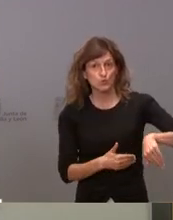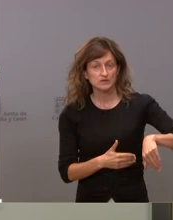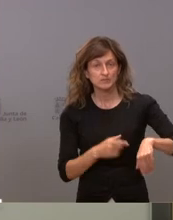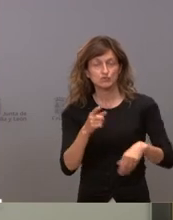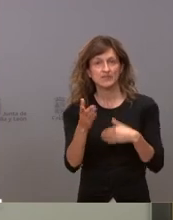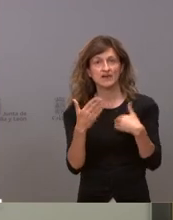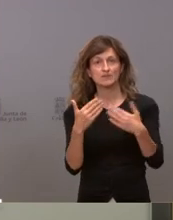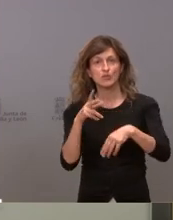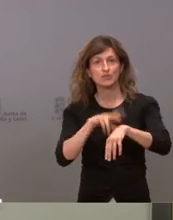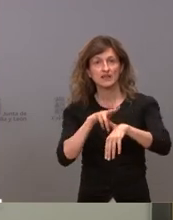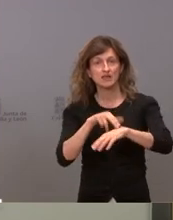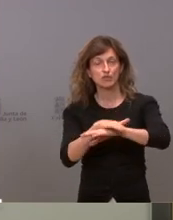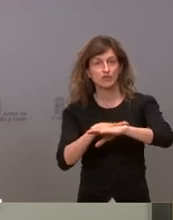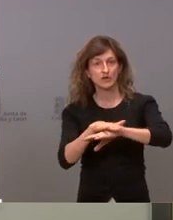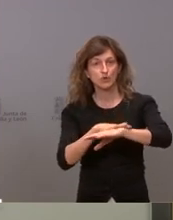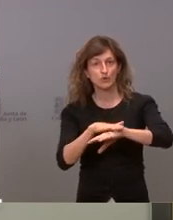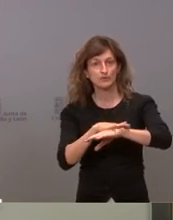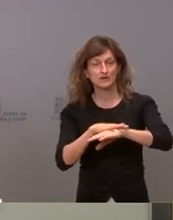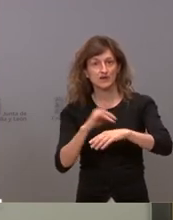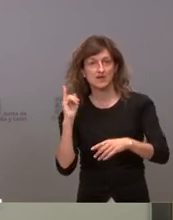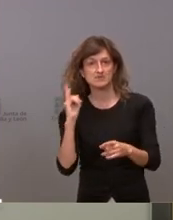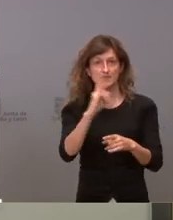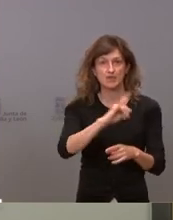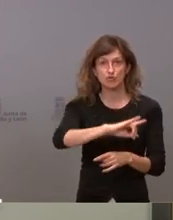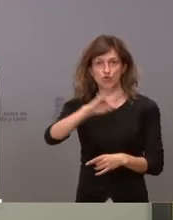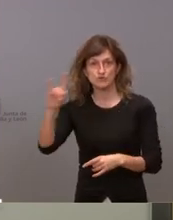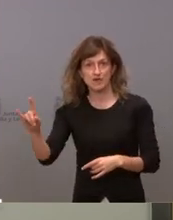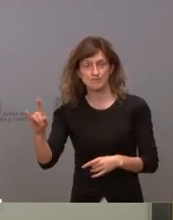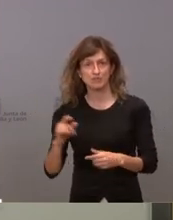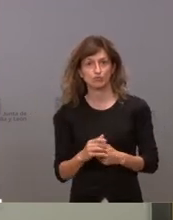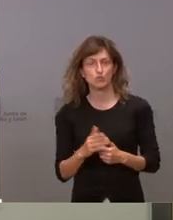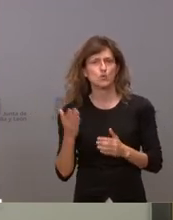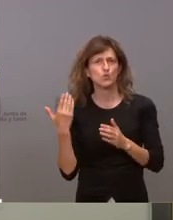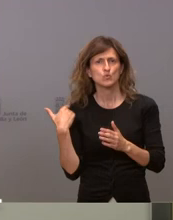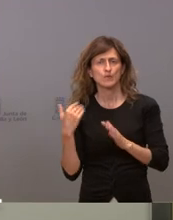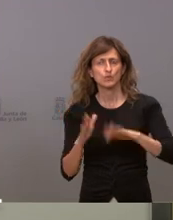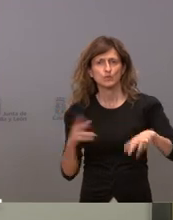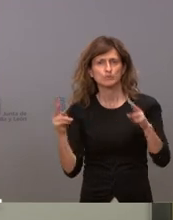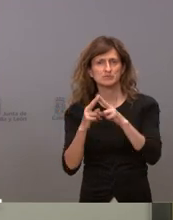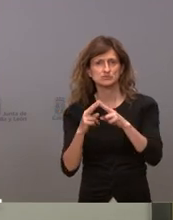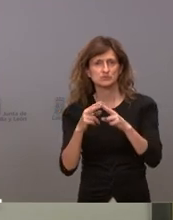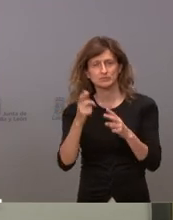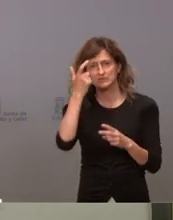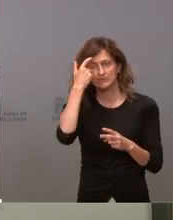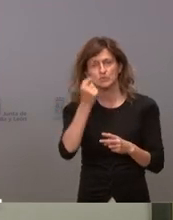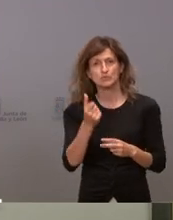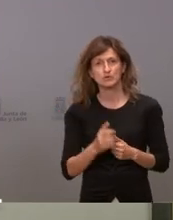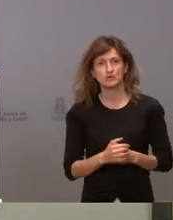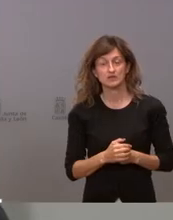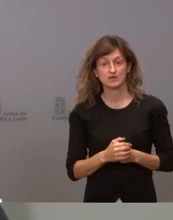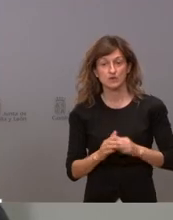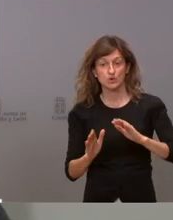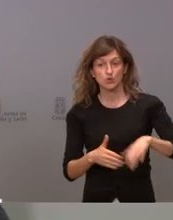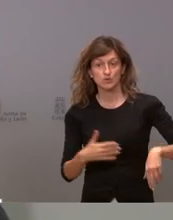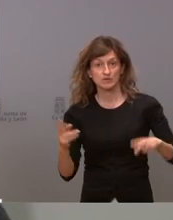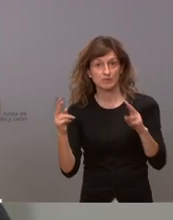usted con el delegado del gobierno porque le haya llamado o le haya llamado él a usted o cuando se han visto por saber un poco Pues la última vez que le